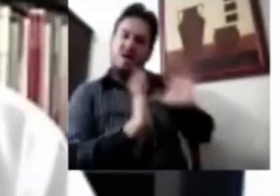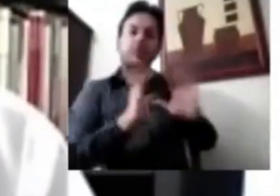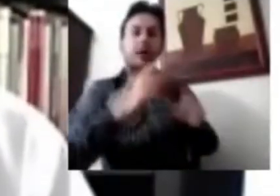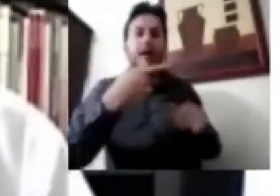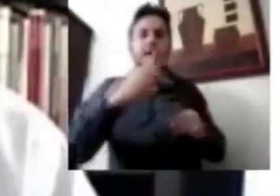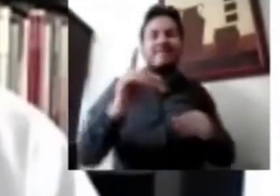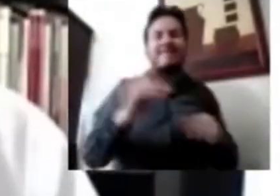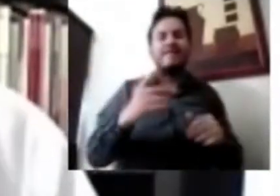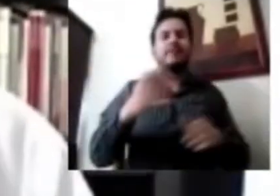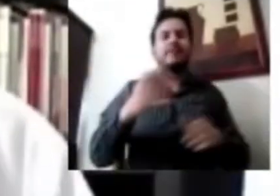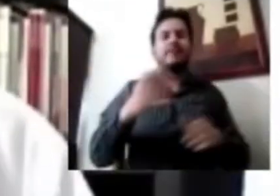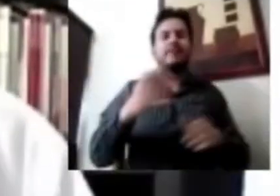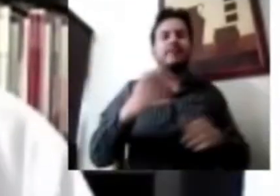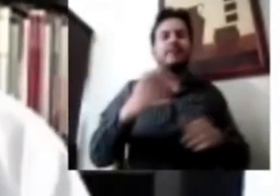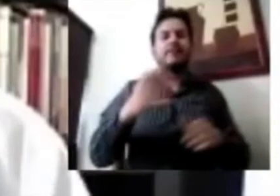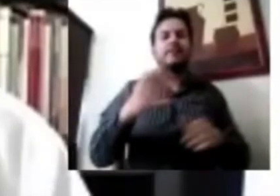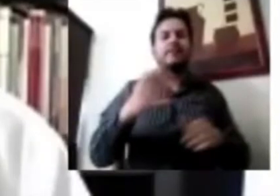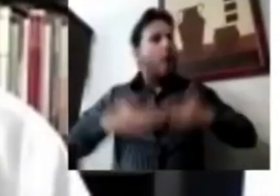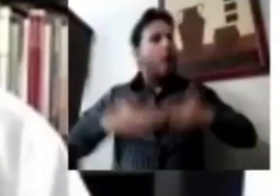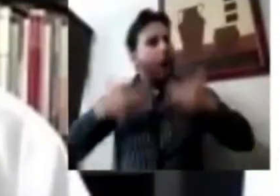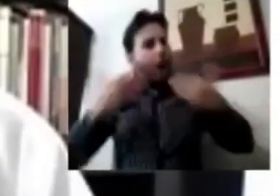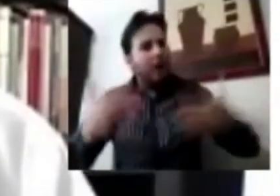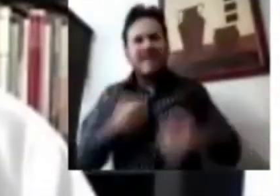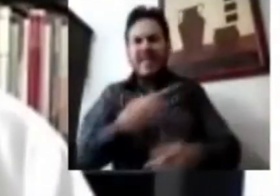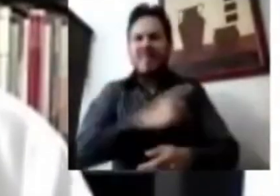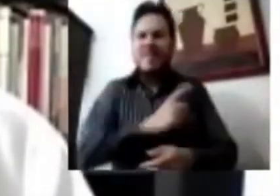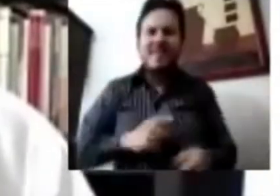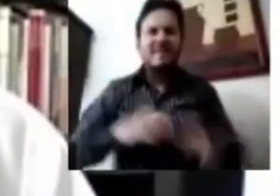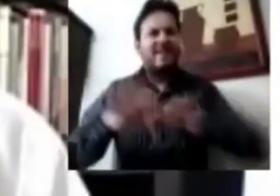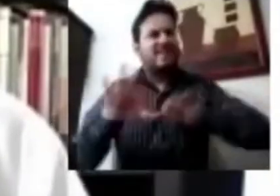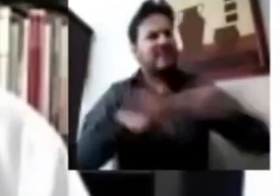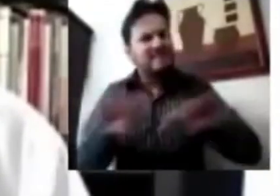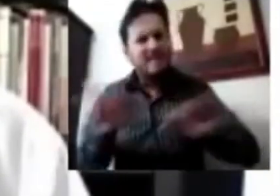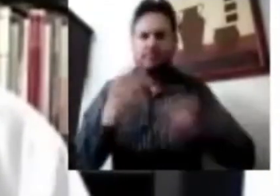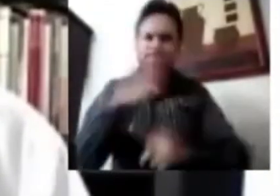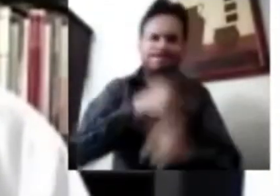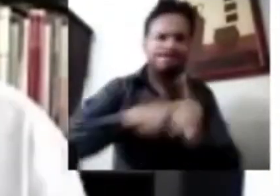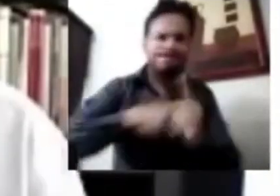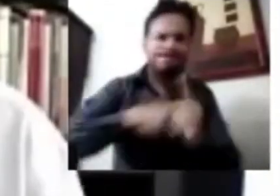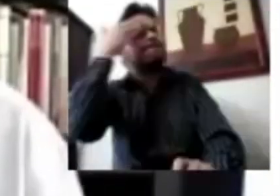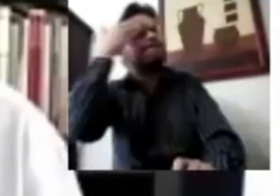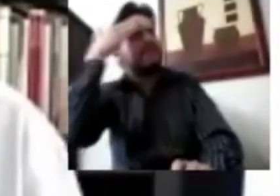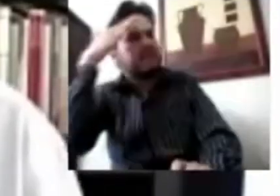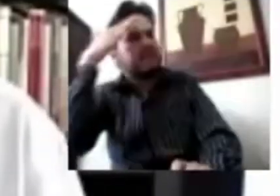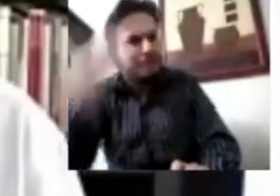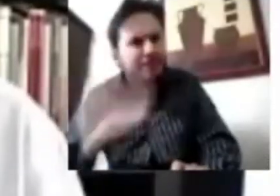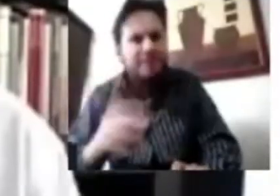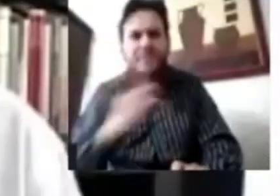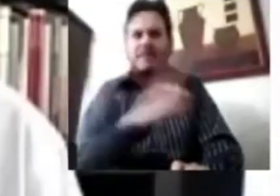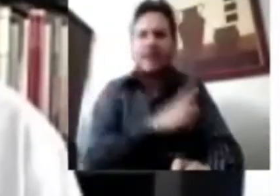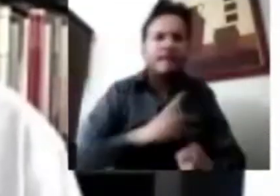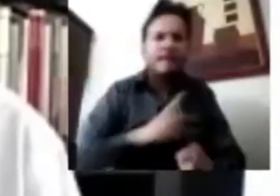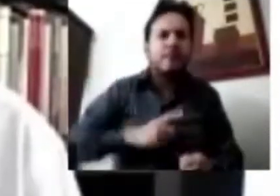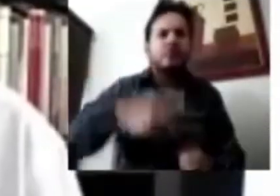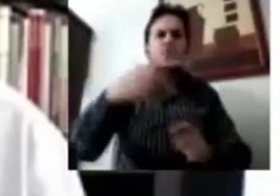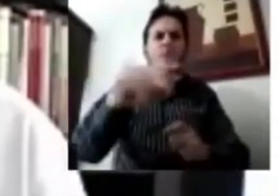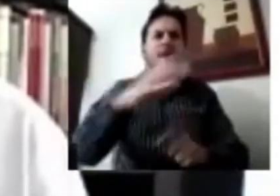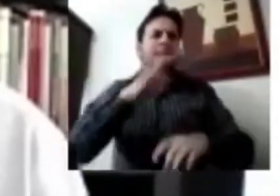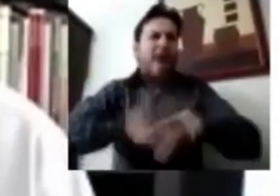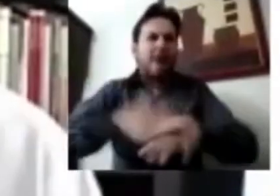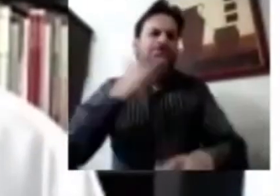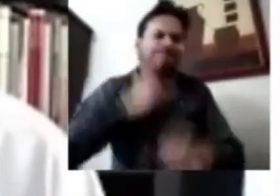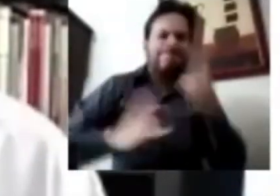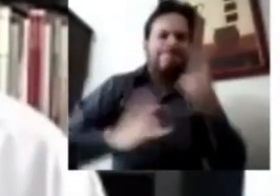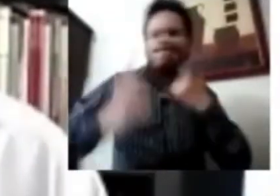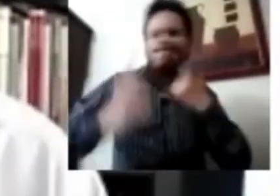de saber que están trabajando el personal médico, de saber que están haciendo su mejor esfuerzo, pero a su vez también un